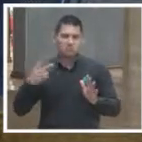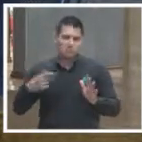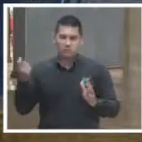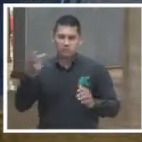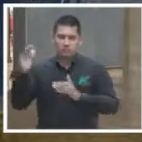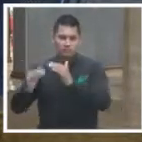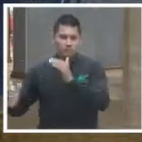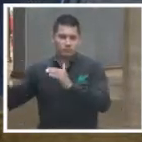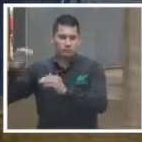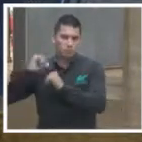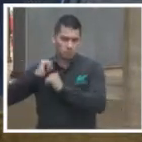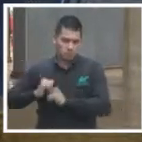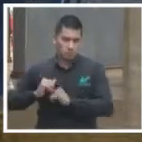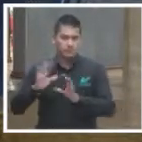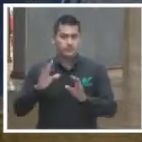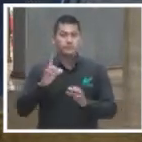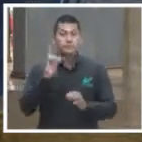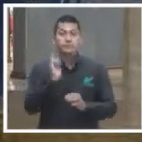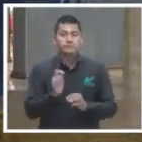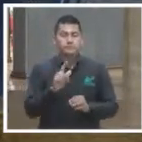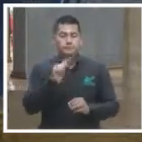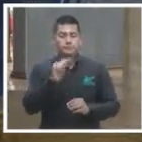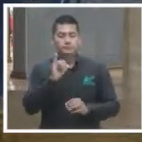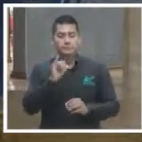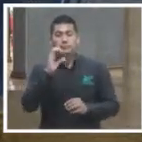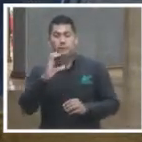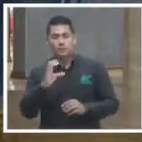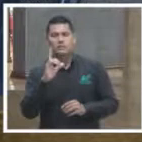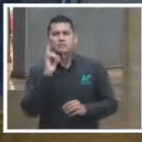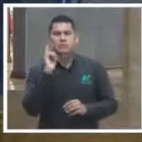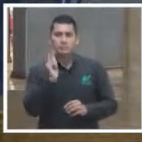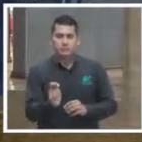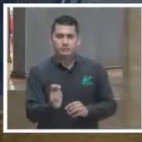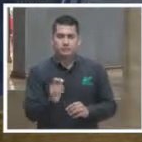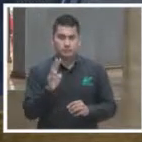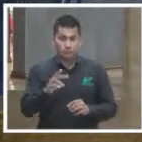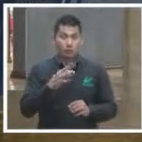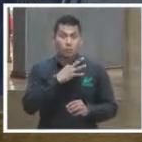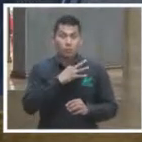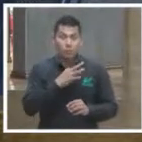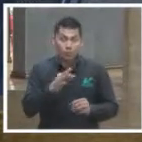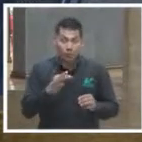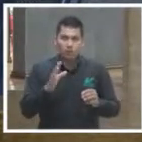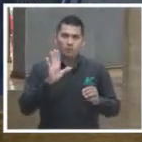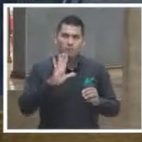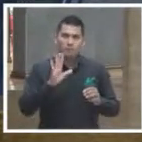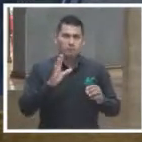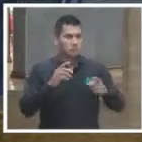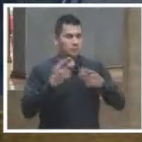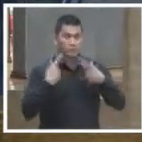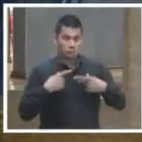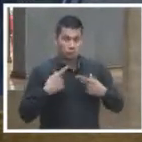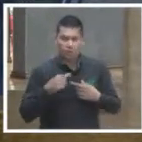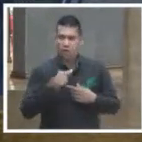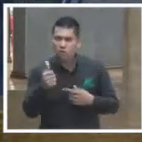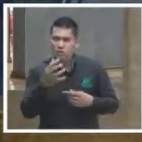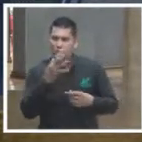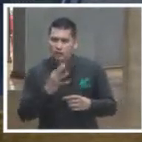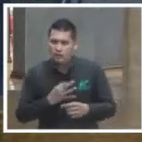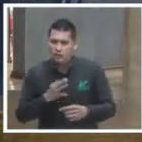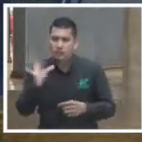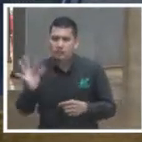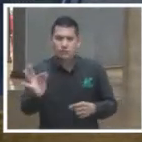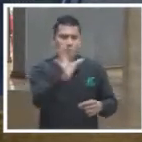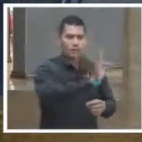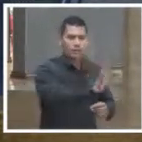autoridad, es que las TICs abren la posibilidad de evitar al intermediario. Antes